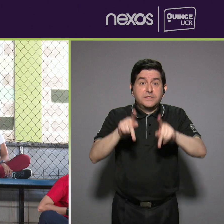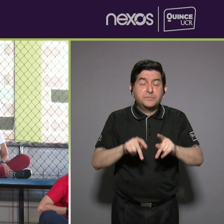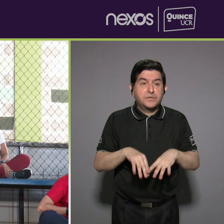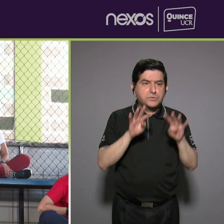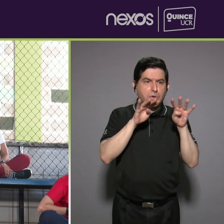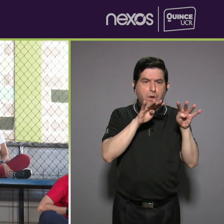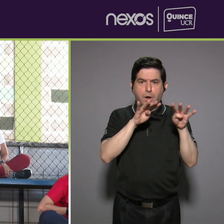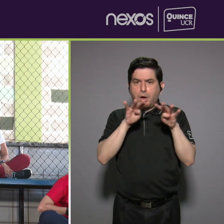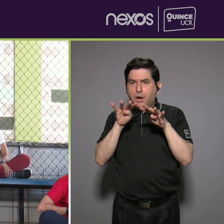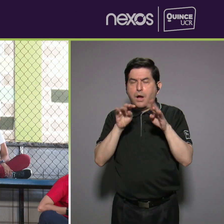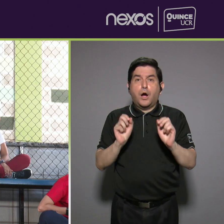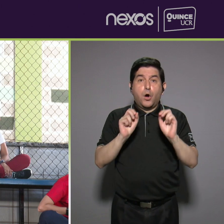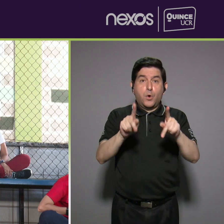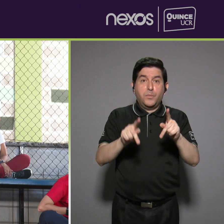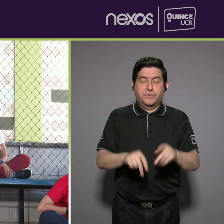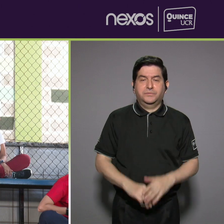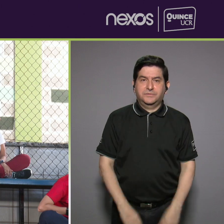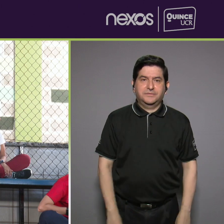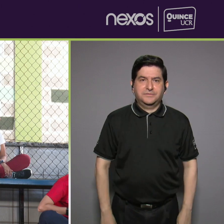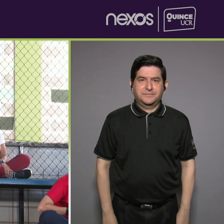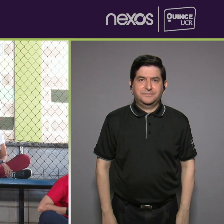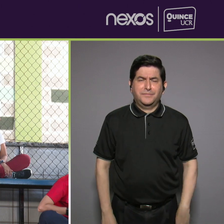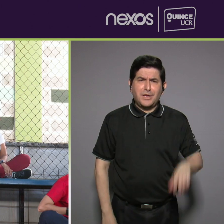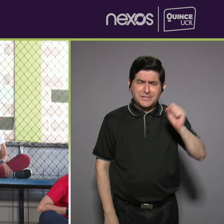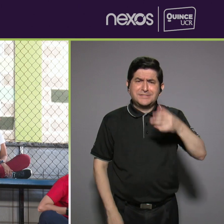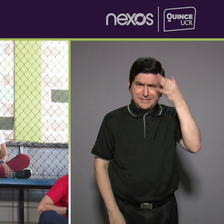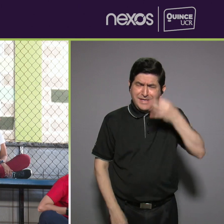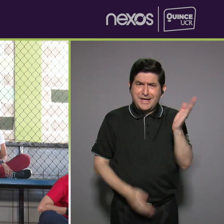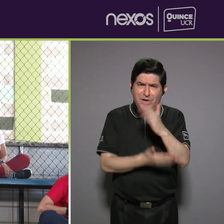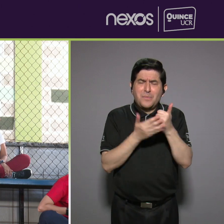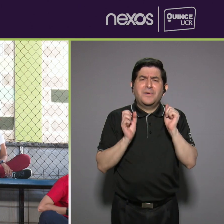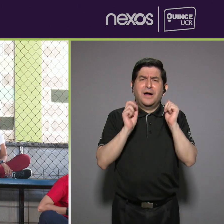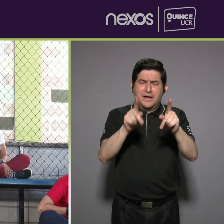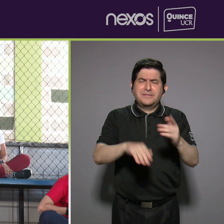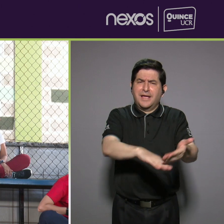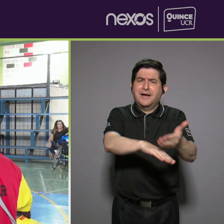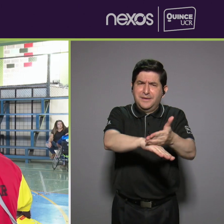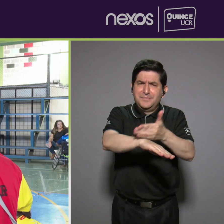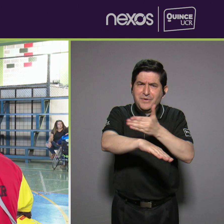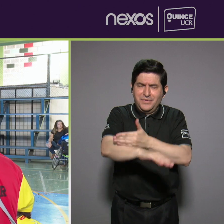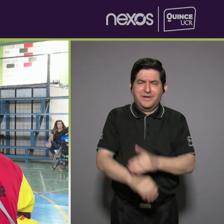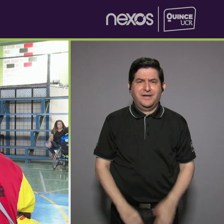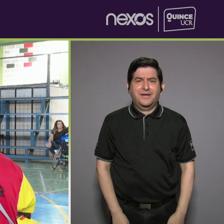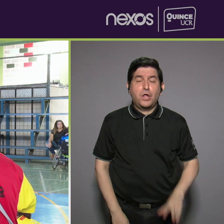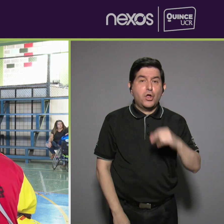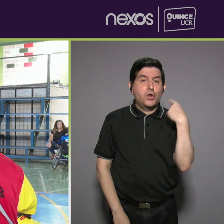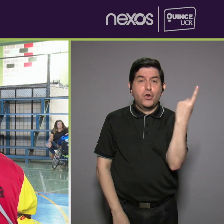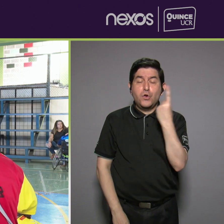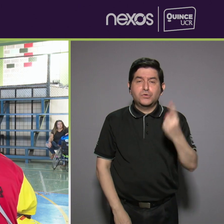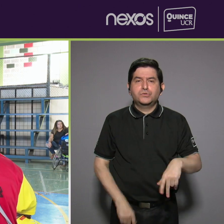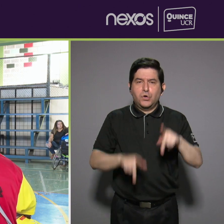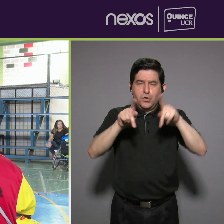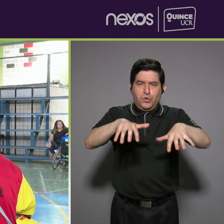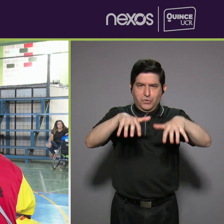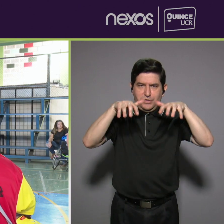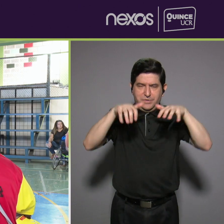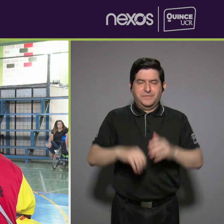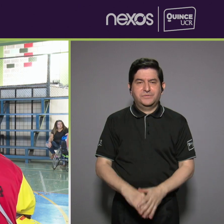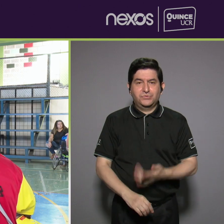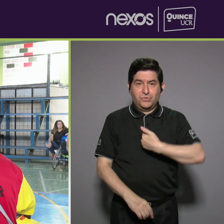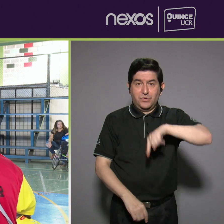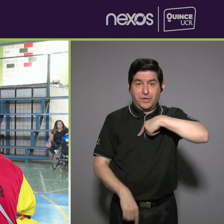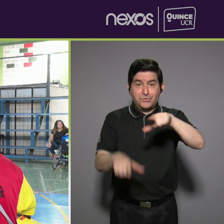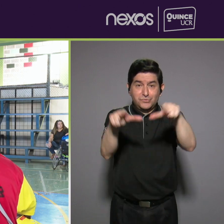tengan la posibilidad de verlos a ellos si creo que es parte de las oportunidades de mejora el tema no solamente del público porque estamos